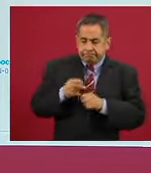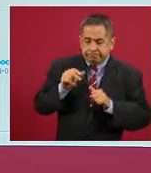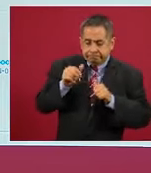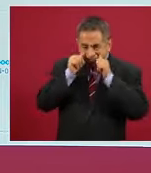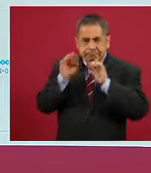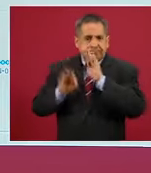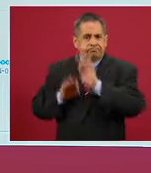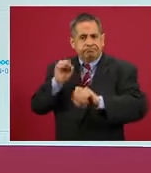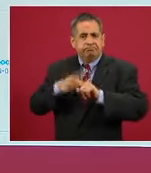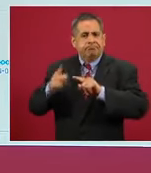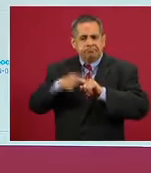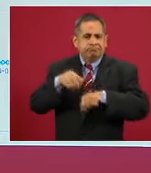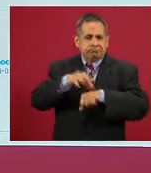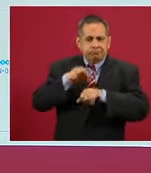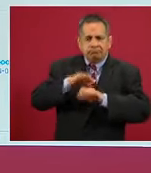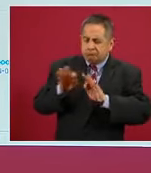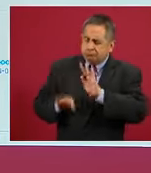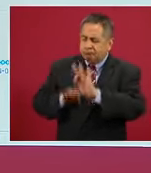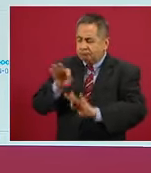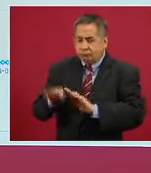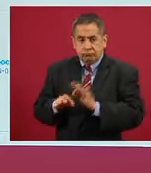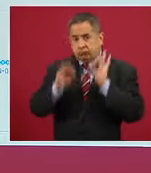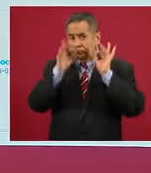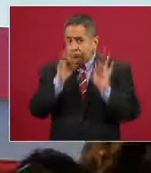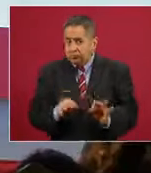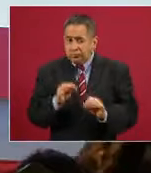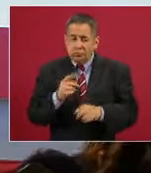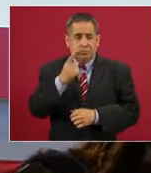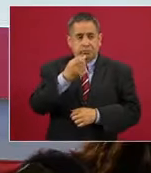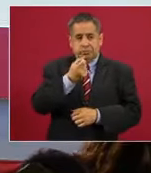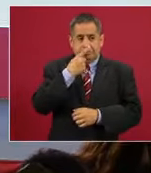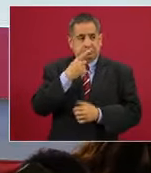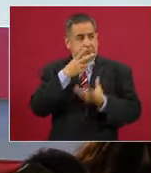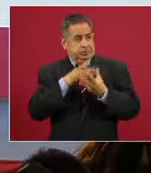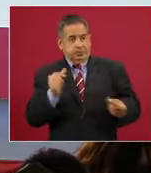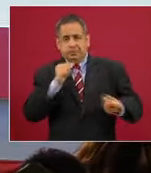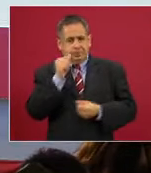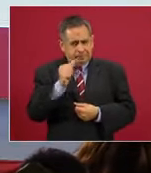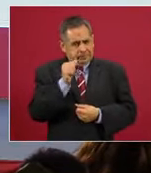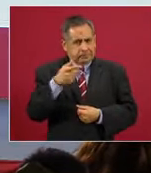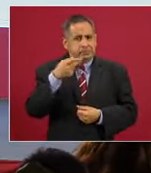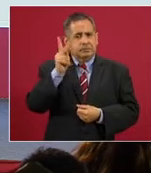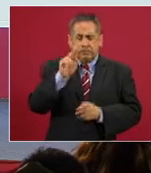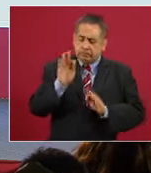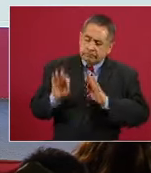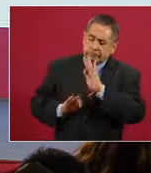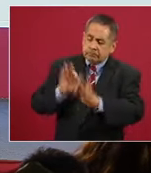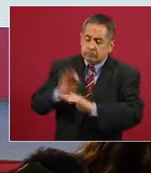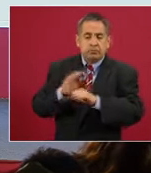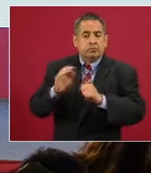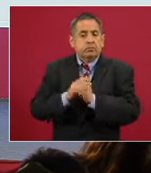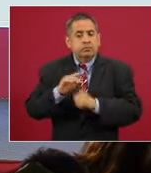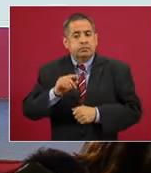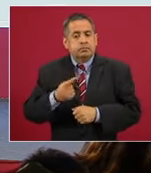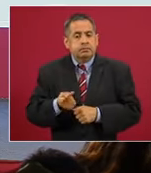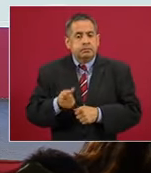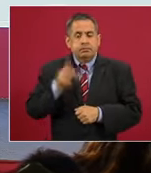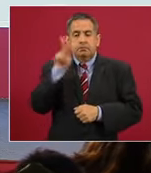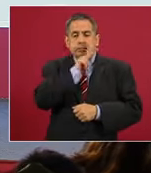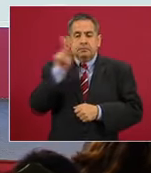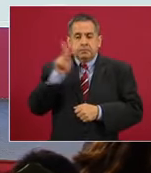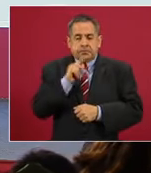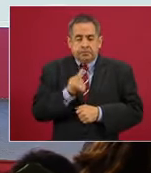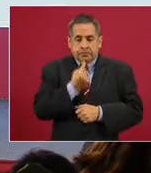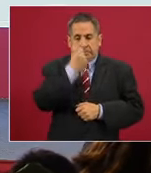intervenciones médicas y aunque no hay un tratamiento específico, hay varios elementos, incluyendo la oxigenación temprana,